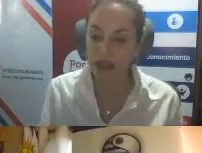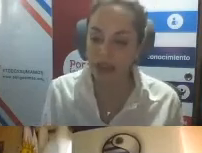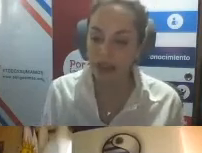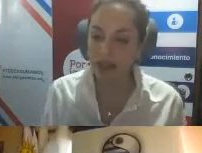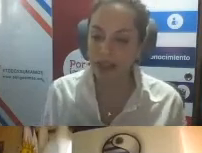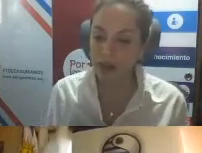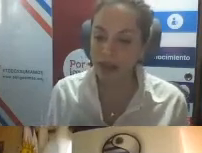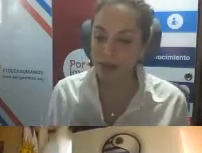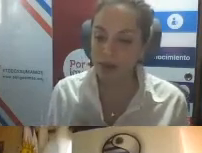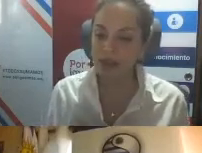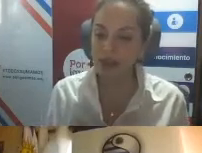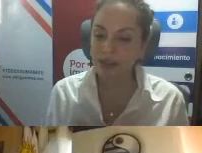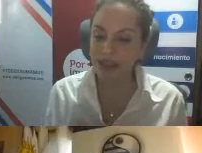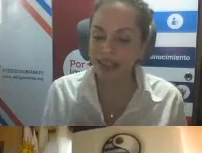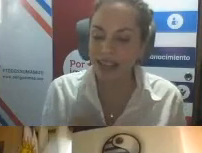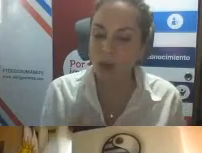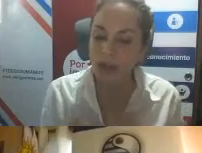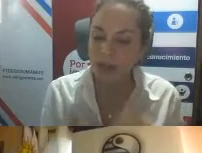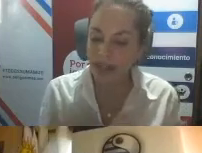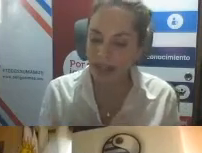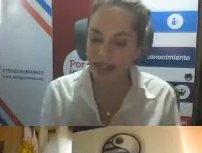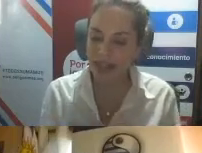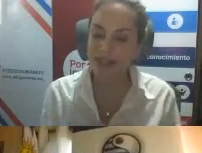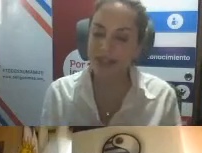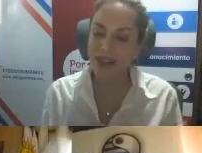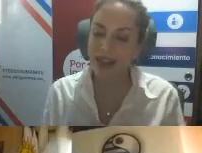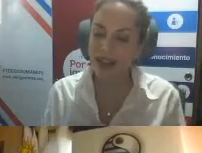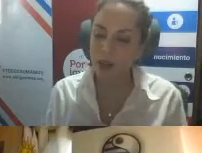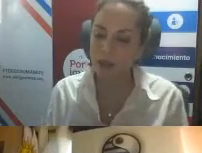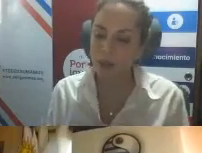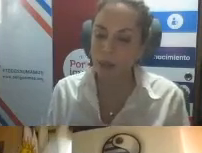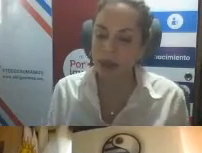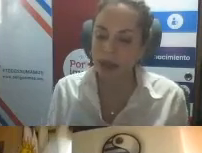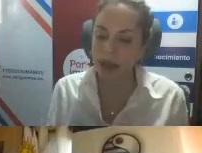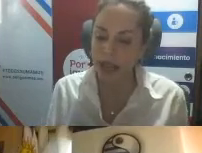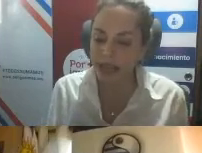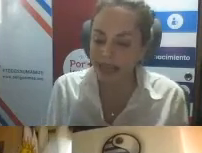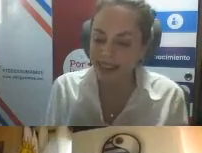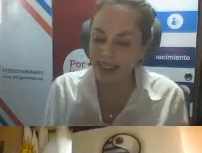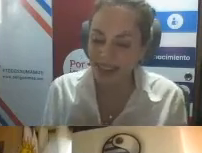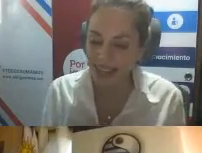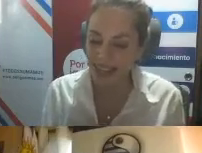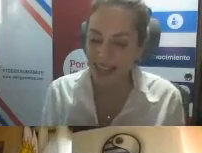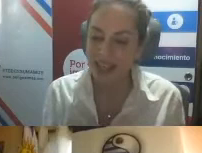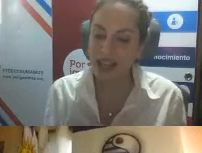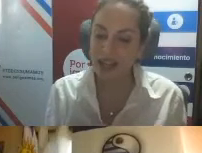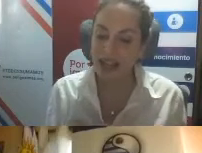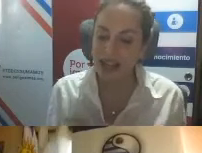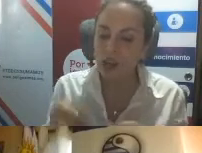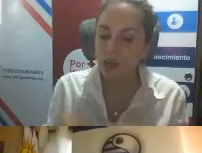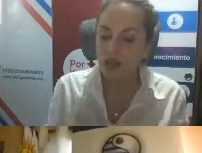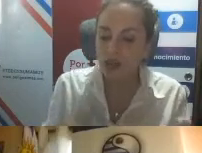Y es importante decir que en estas últimas décadas, esta estrategia